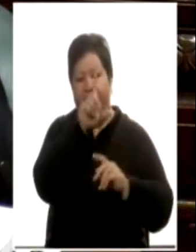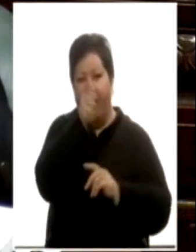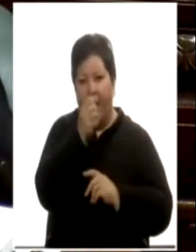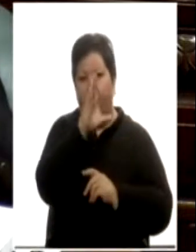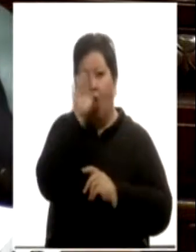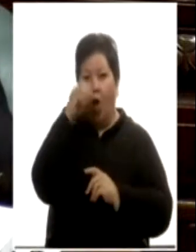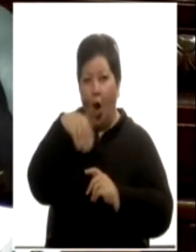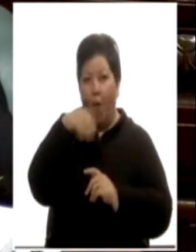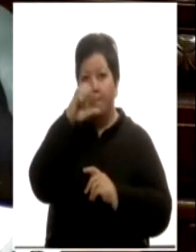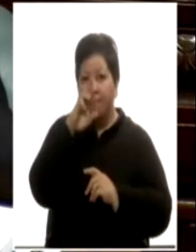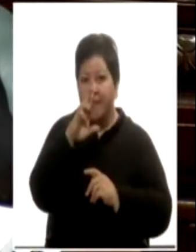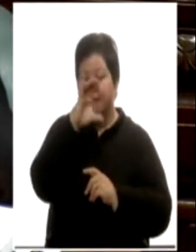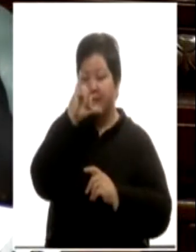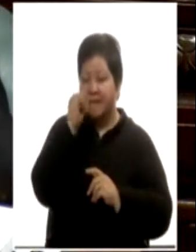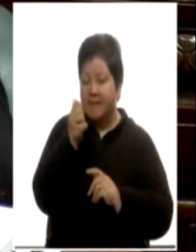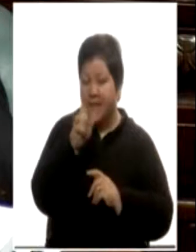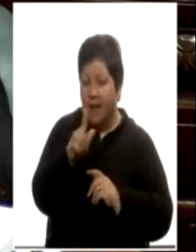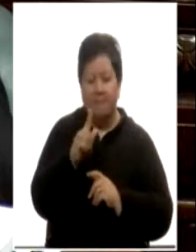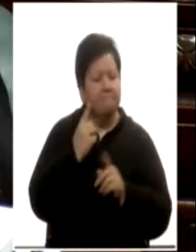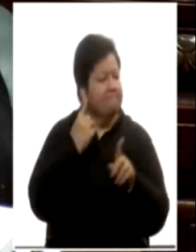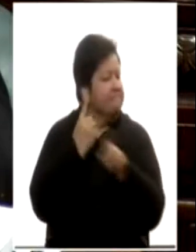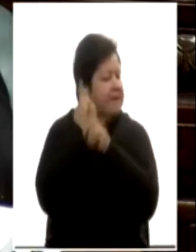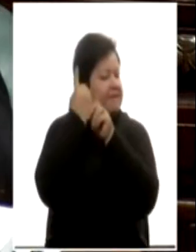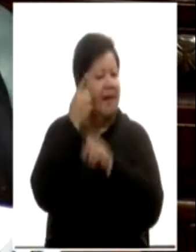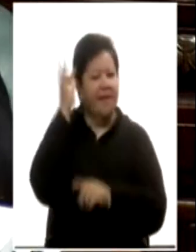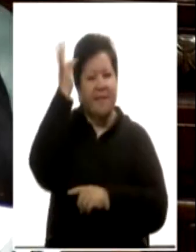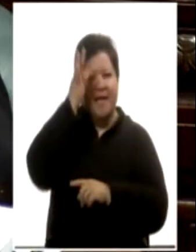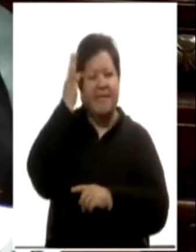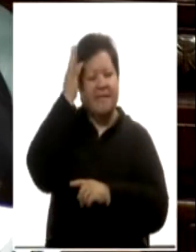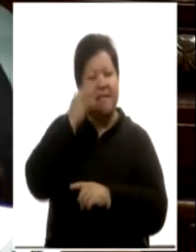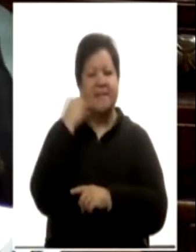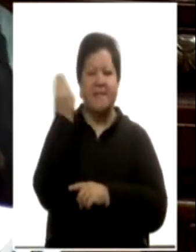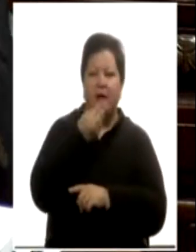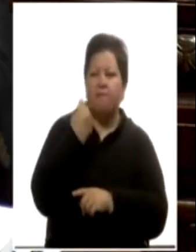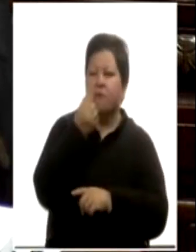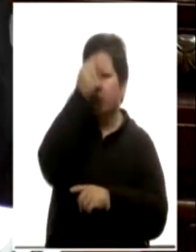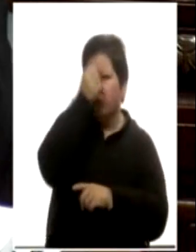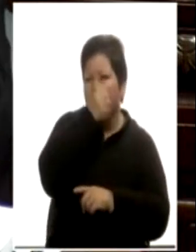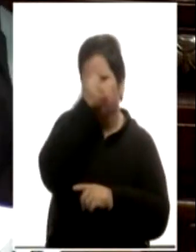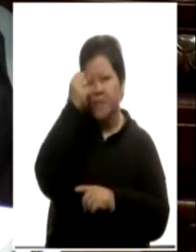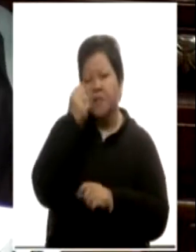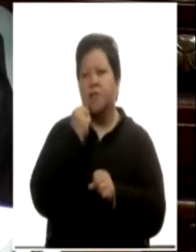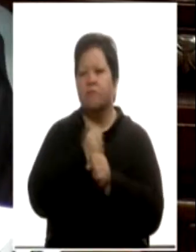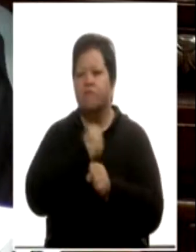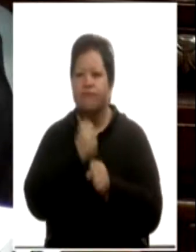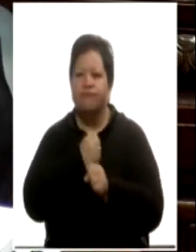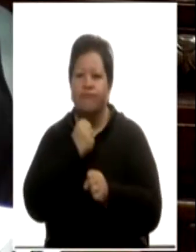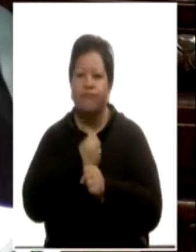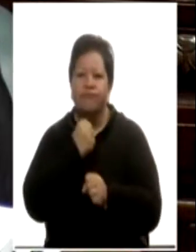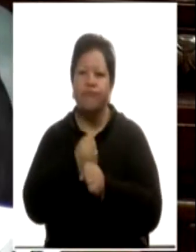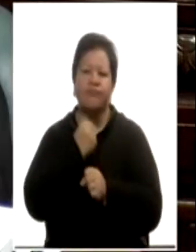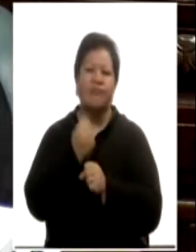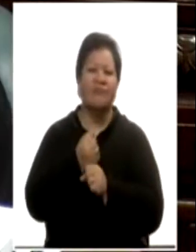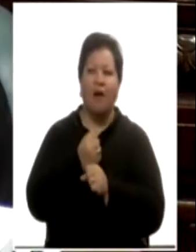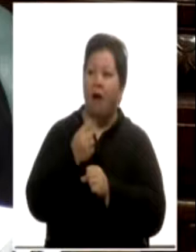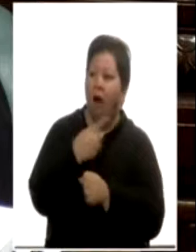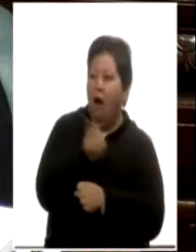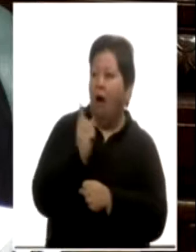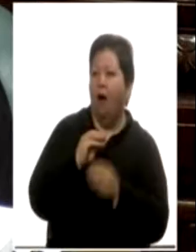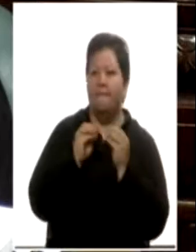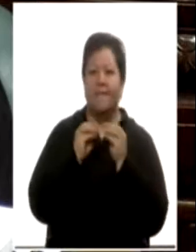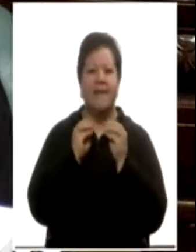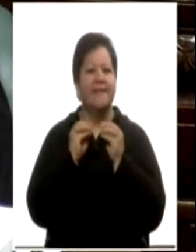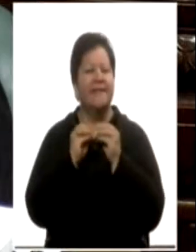paredes, que sería su primer taller donde los fines de semana trabajaba con sus compañeros de Bellas Artes sobre diferentes